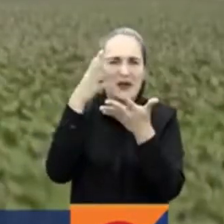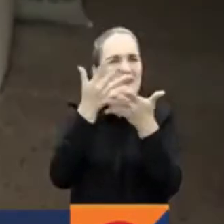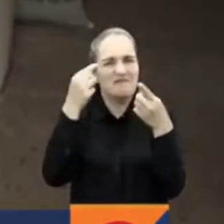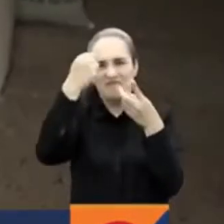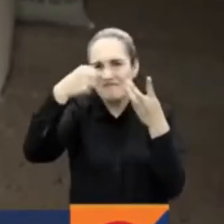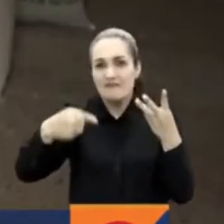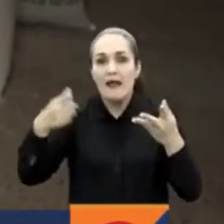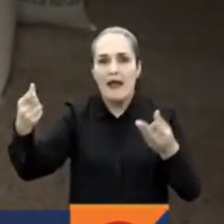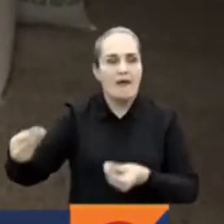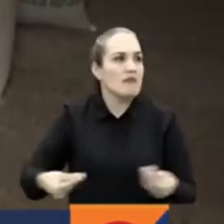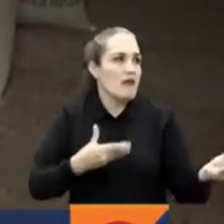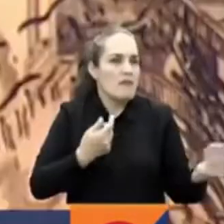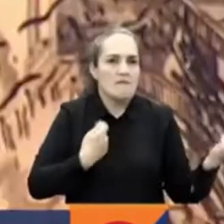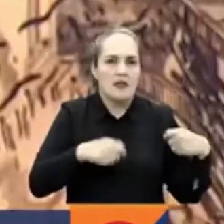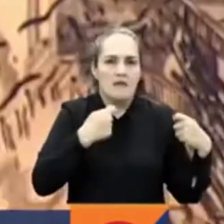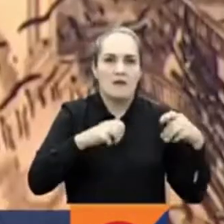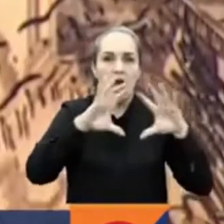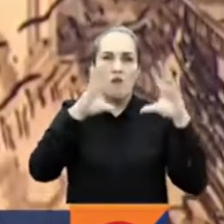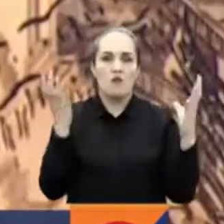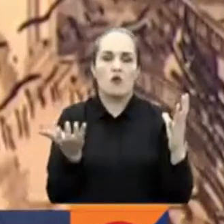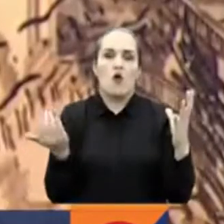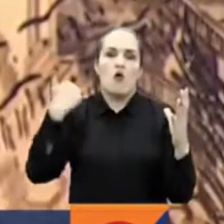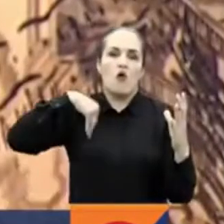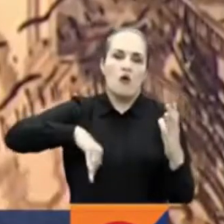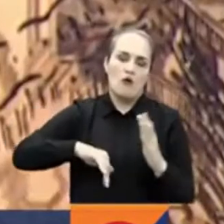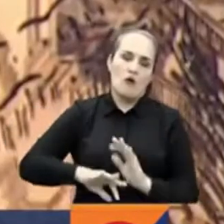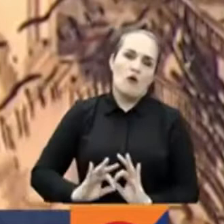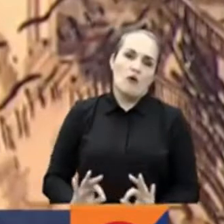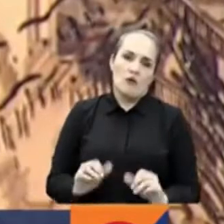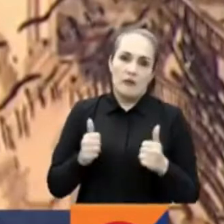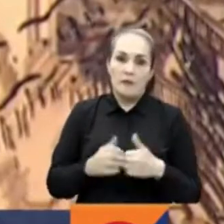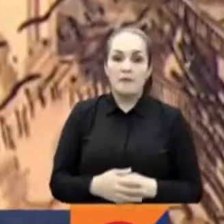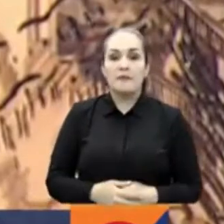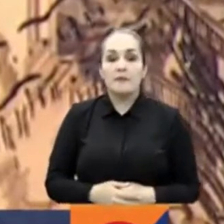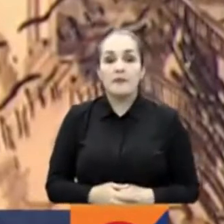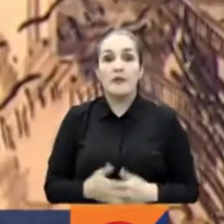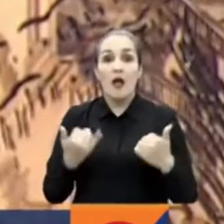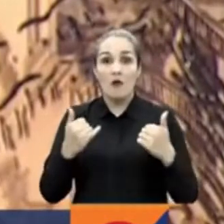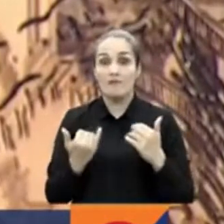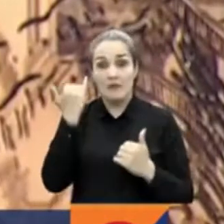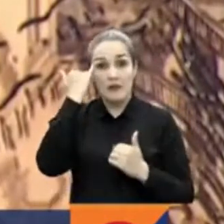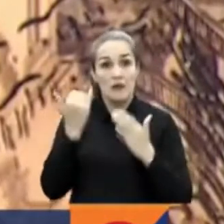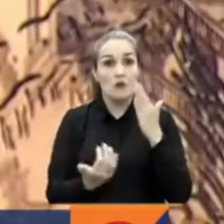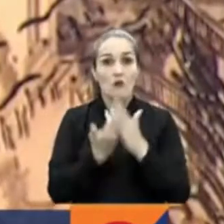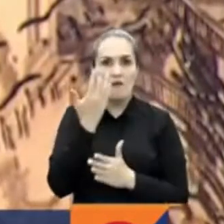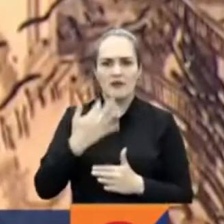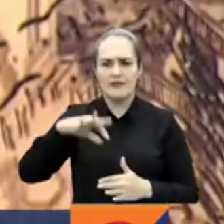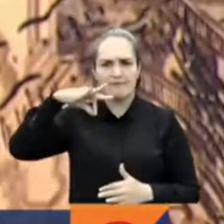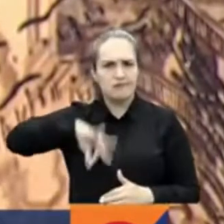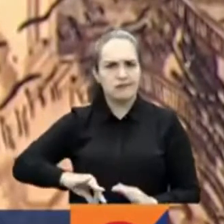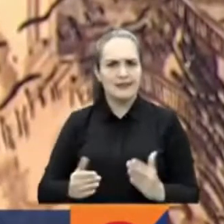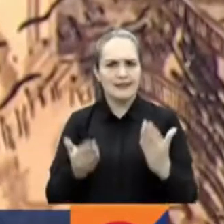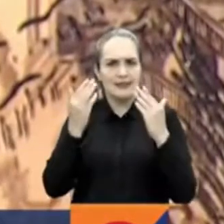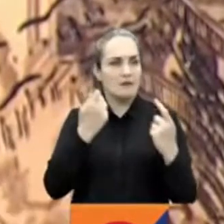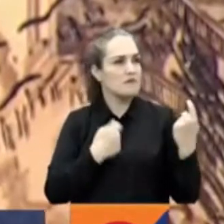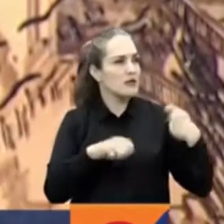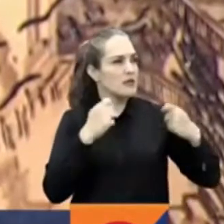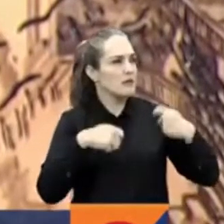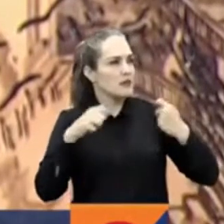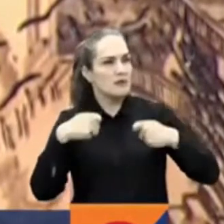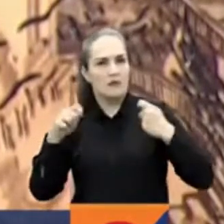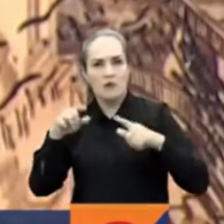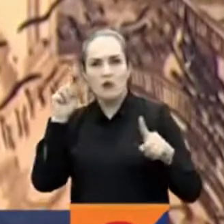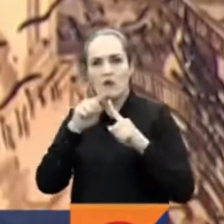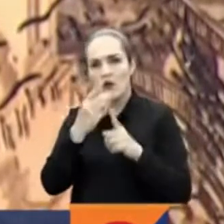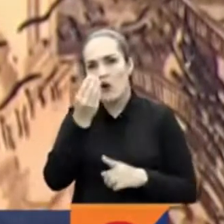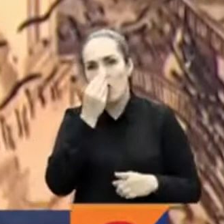vuelva a circular por el globo. Específicamente, la iniciativa que acabamos de firmar abre un camino para volúmenes significativos de exportaciones comerciales de